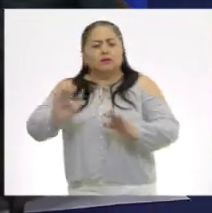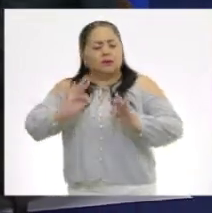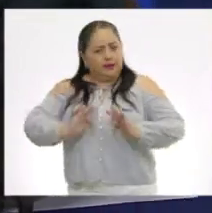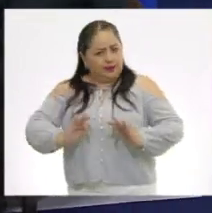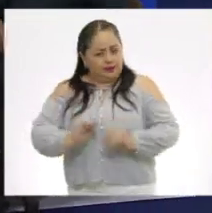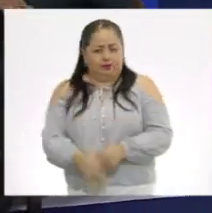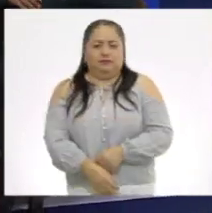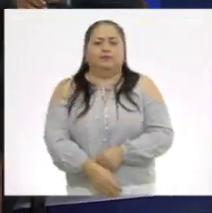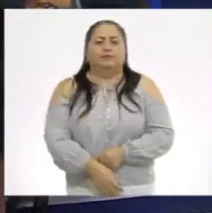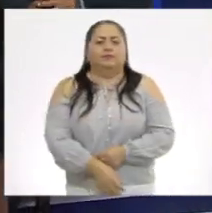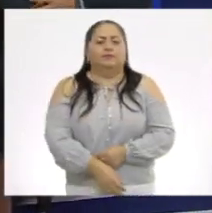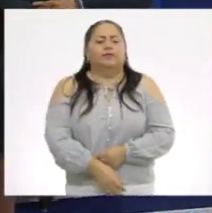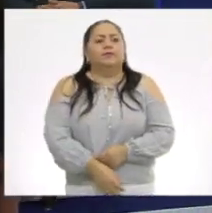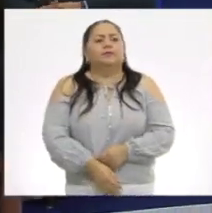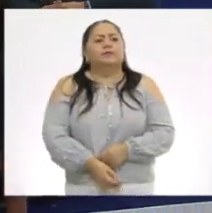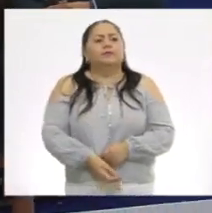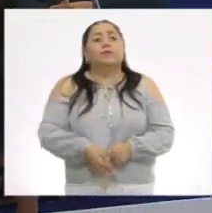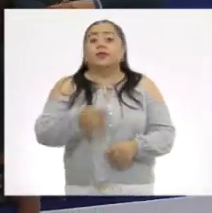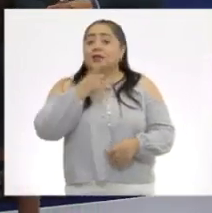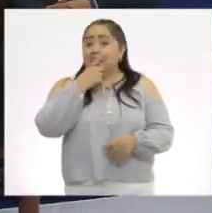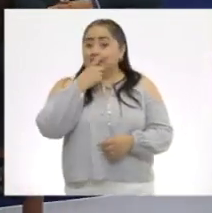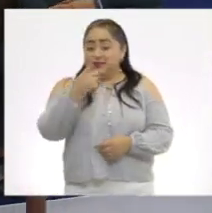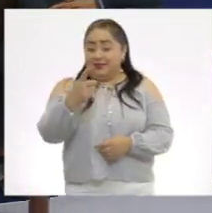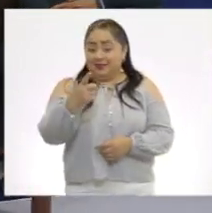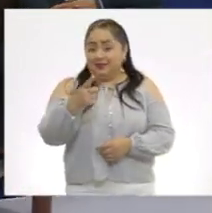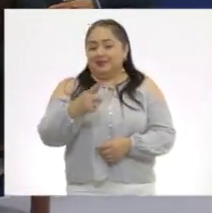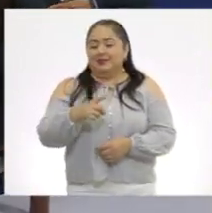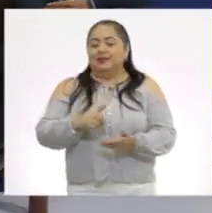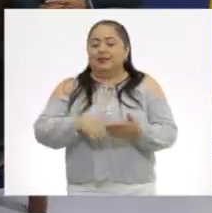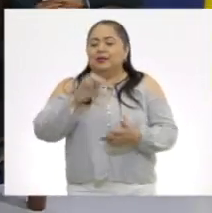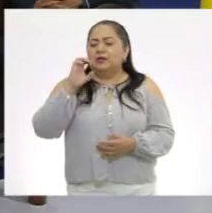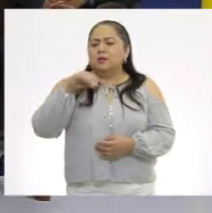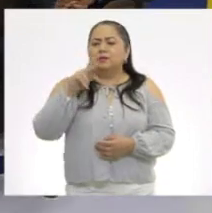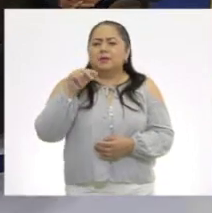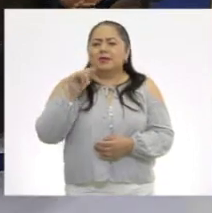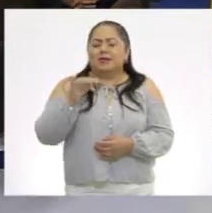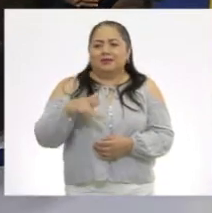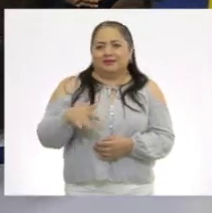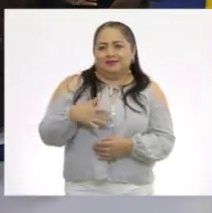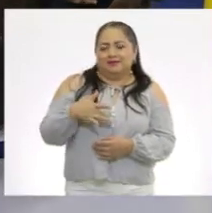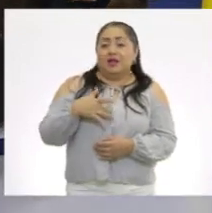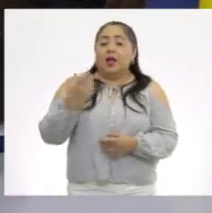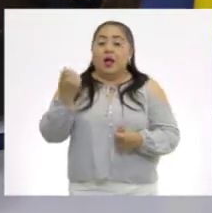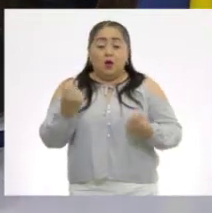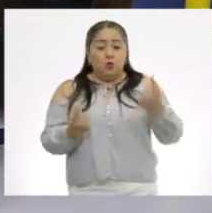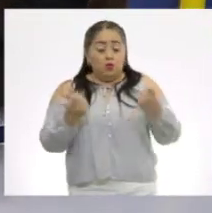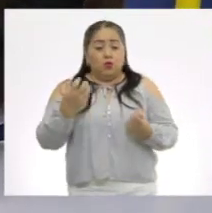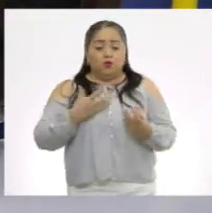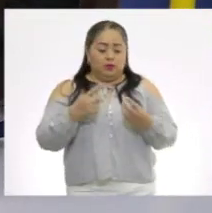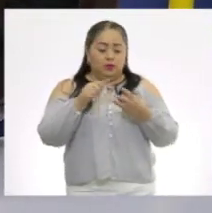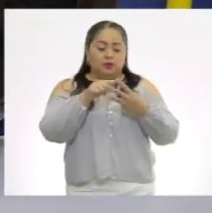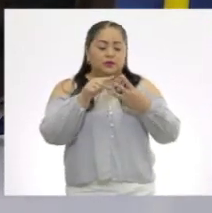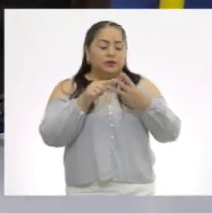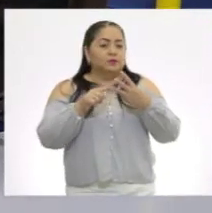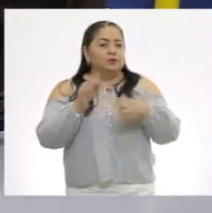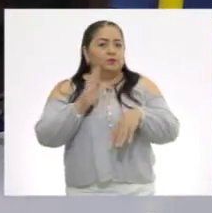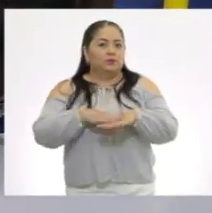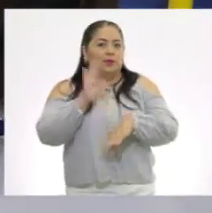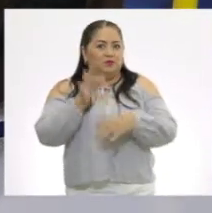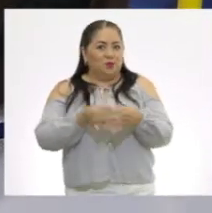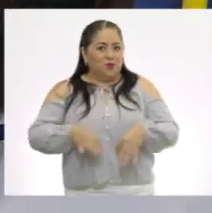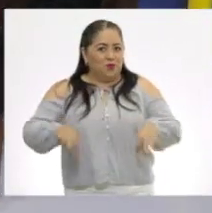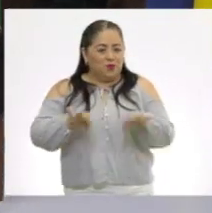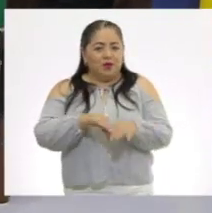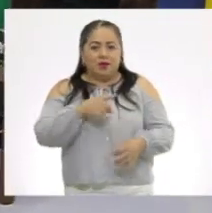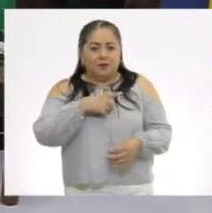Decíamos que en la empatía hay algunos tres puntos muy importantes que